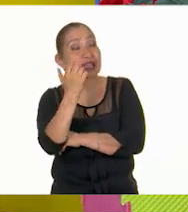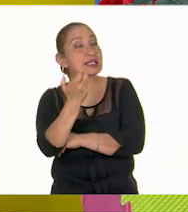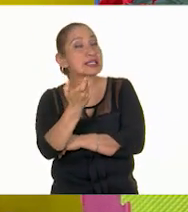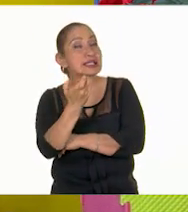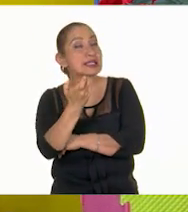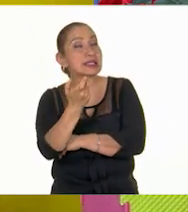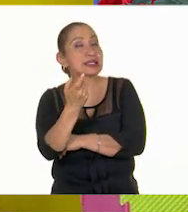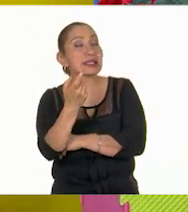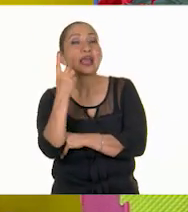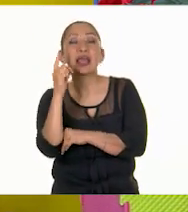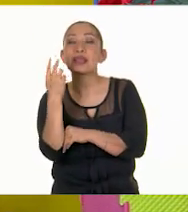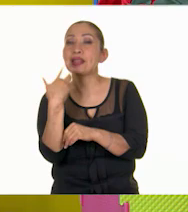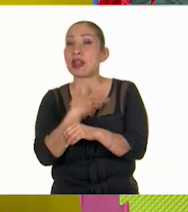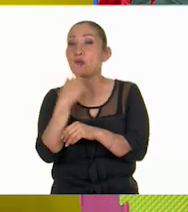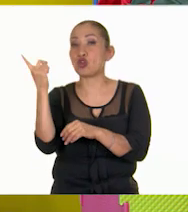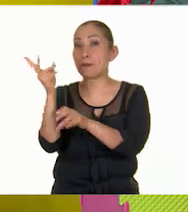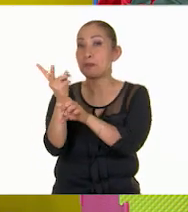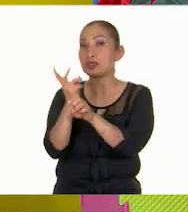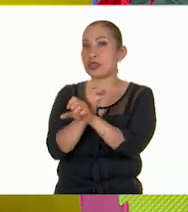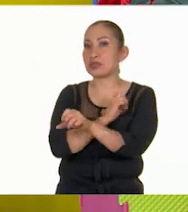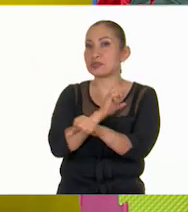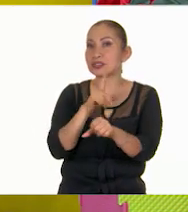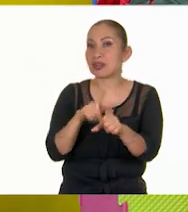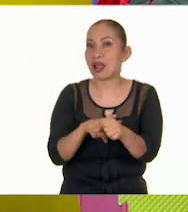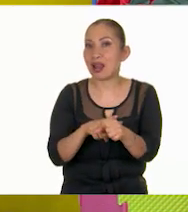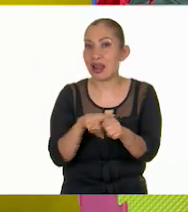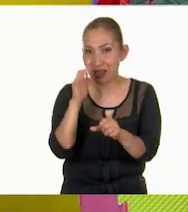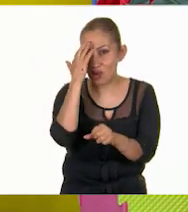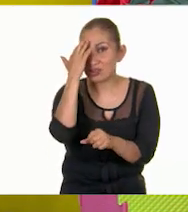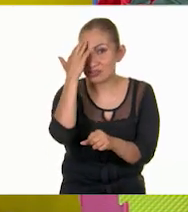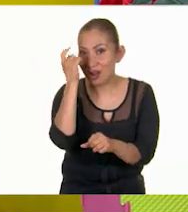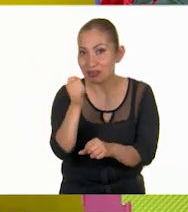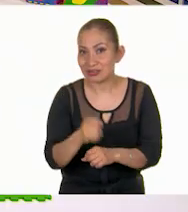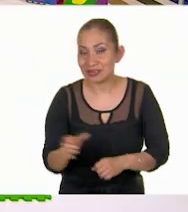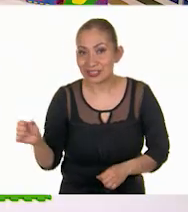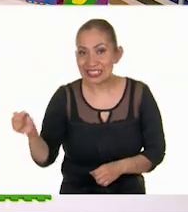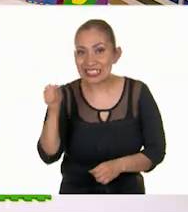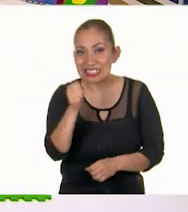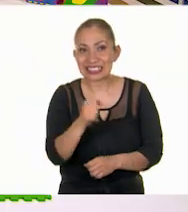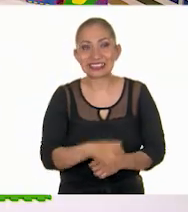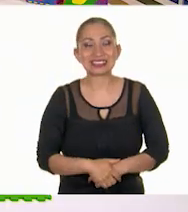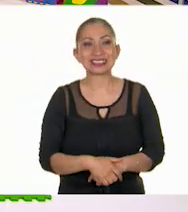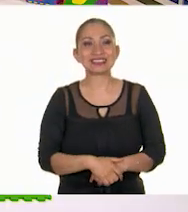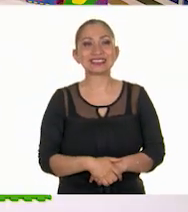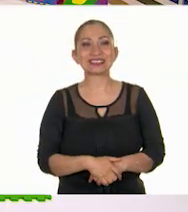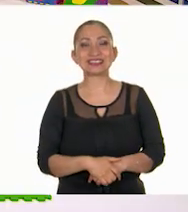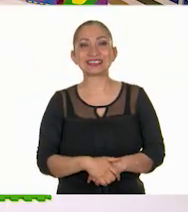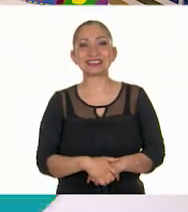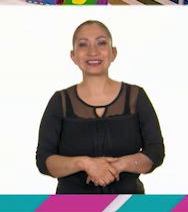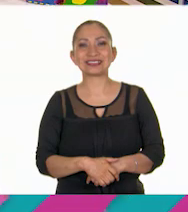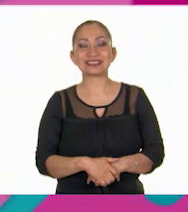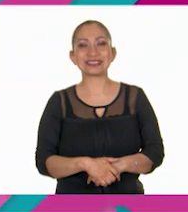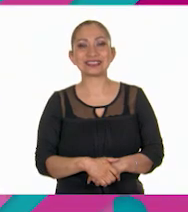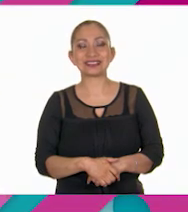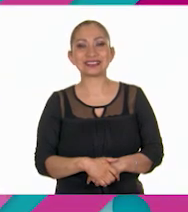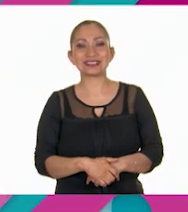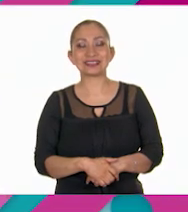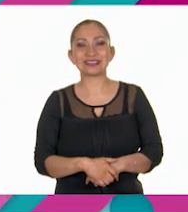eso tenemos a una invitada especial. ¿Vamos a conocerla? ¡Sí! ¡Vamos! A ver. a conocerla. ¿Quién será?